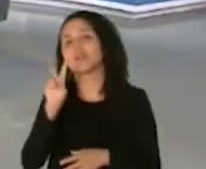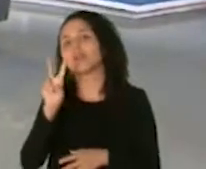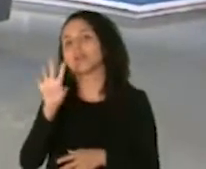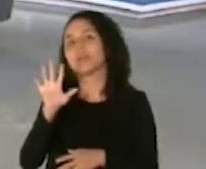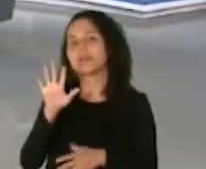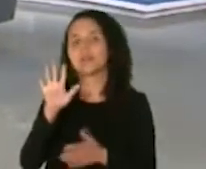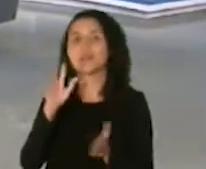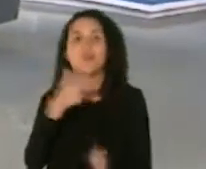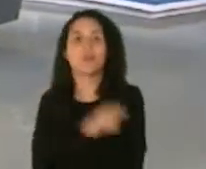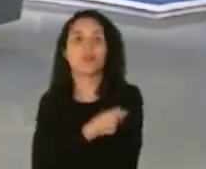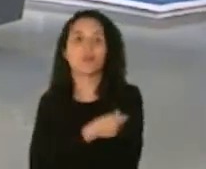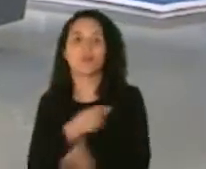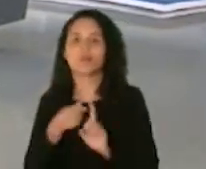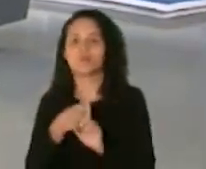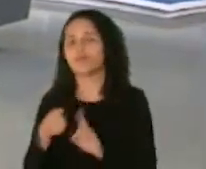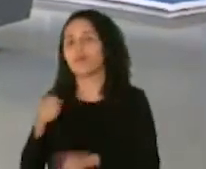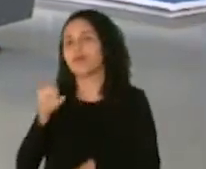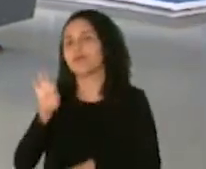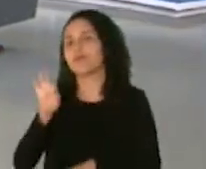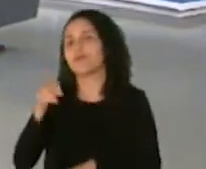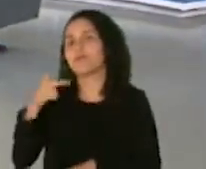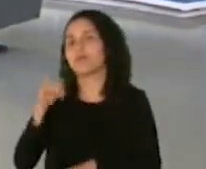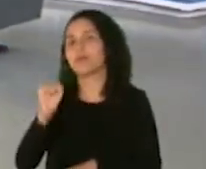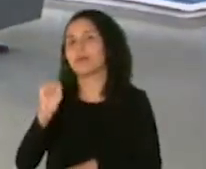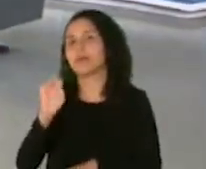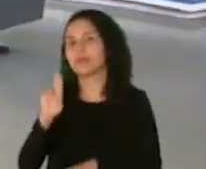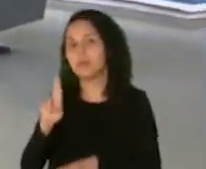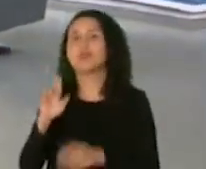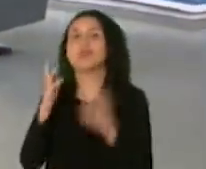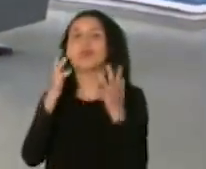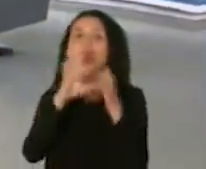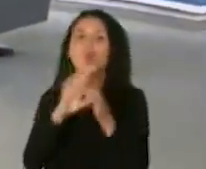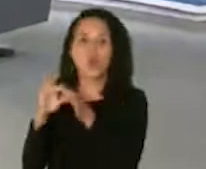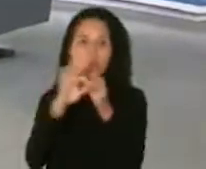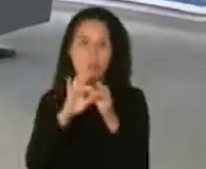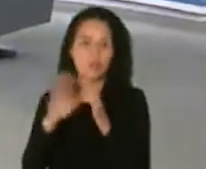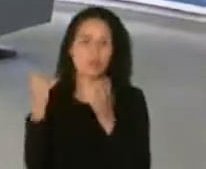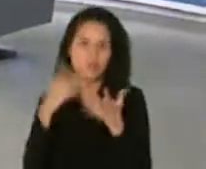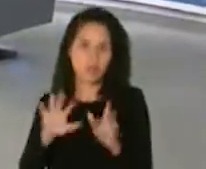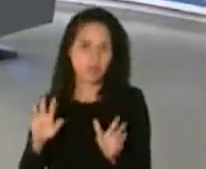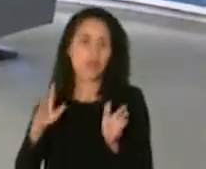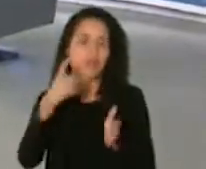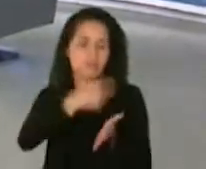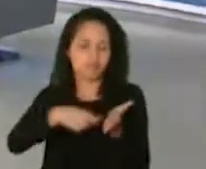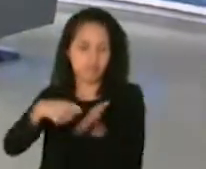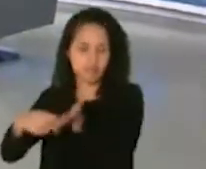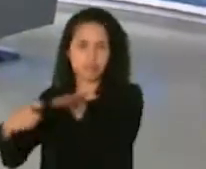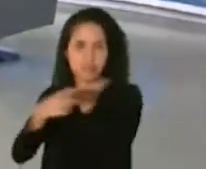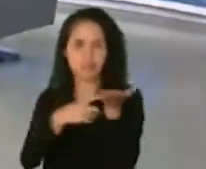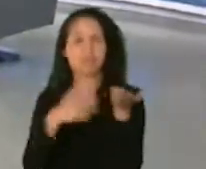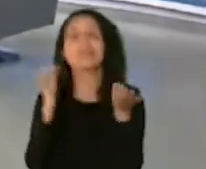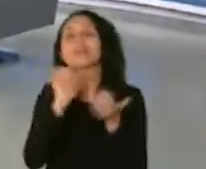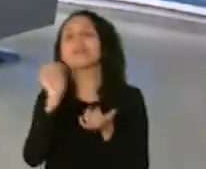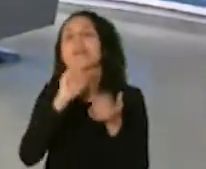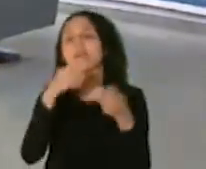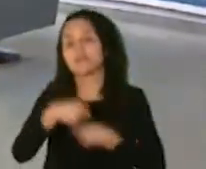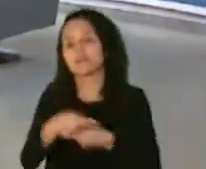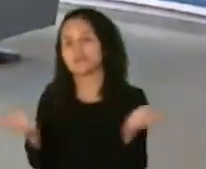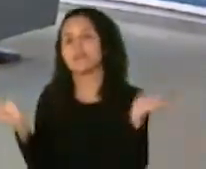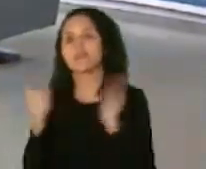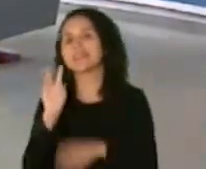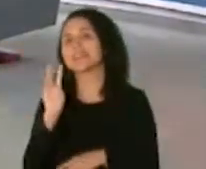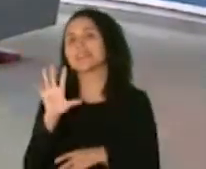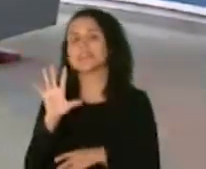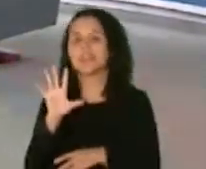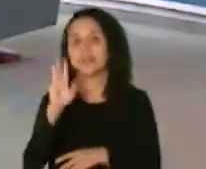vacunas de Pfizer. Ya se ha coordinado lo que es el recibo de las mismas y la distribución con los 65 hospitales